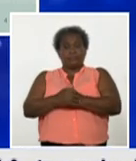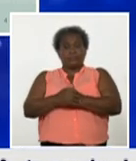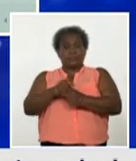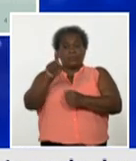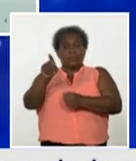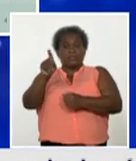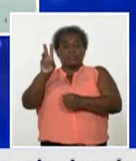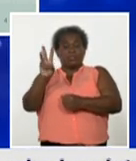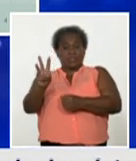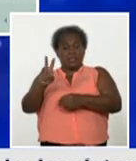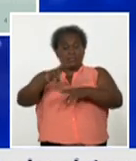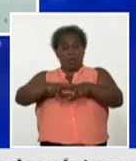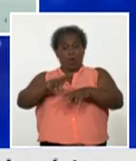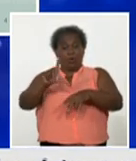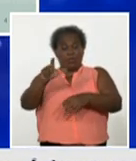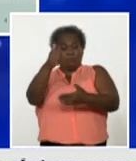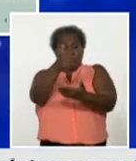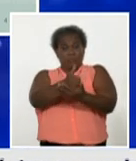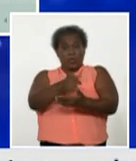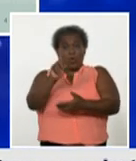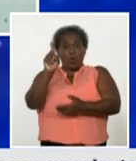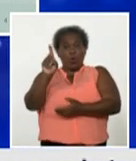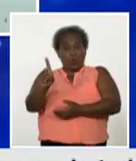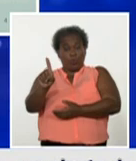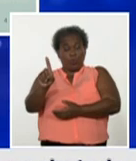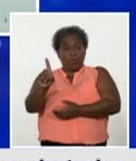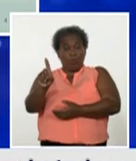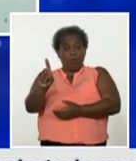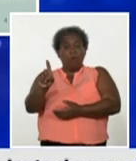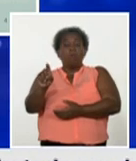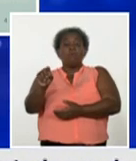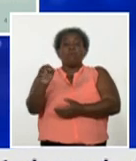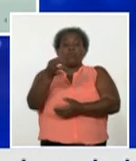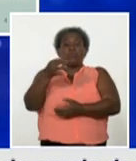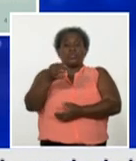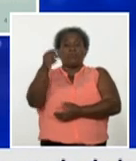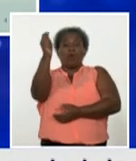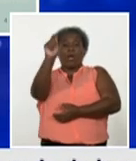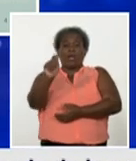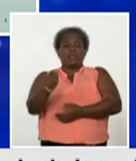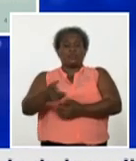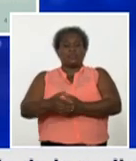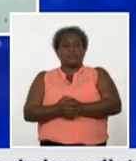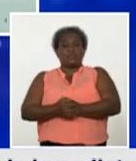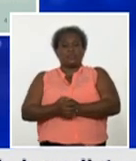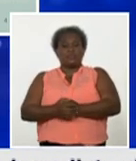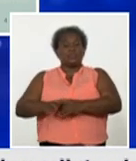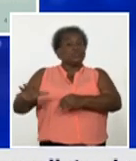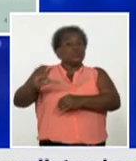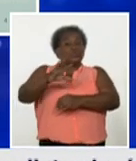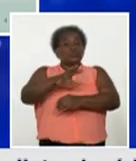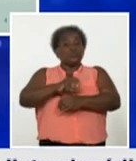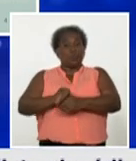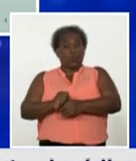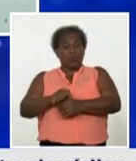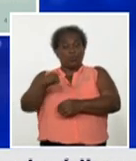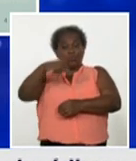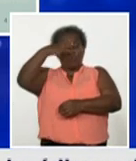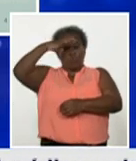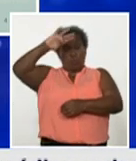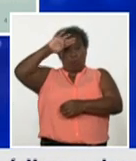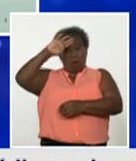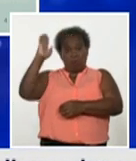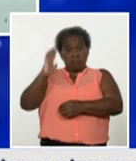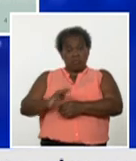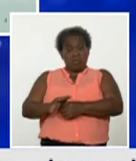municipio de Holguín y uno en el municipio Calixto García todos viajeros cubanos procedentes